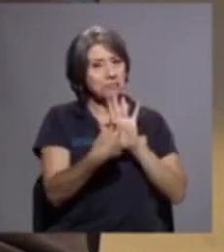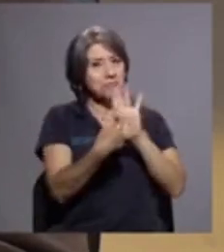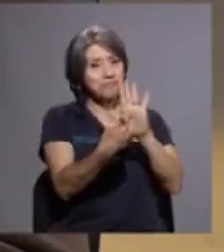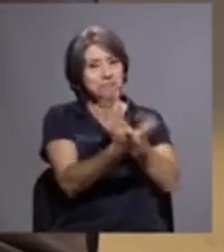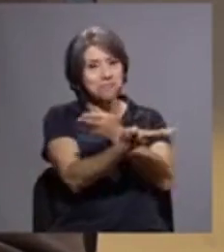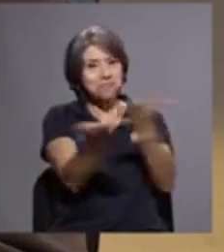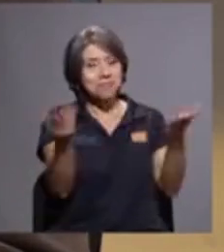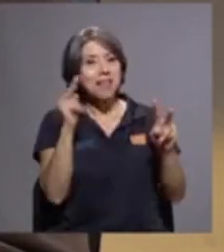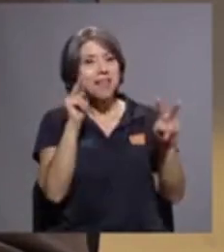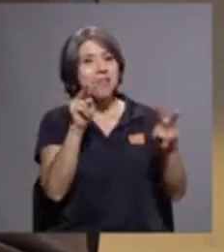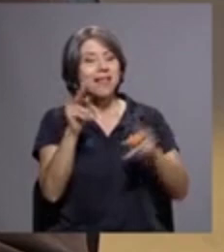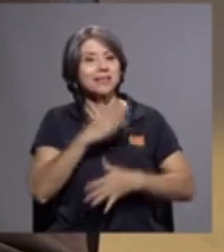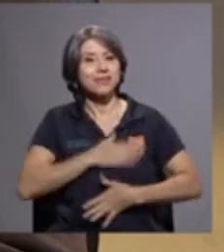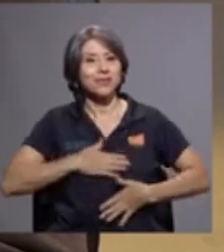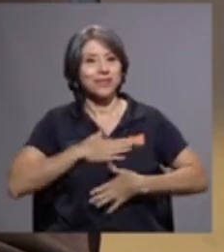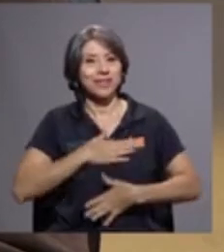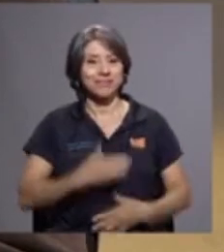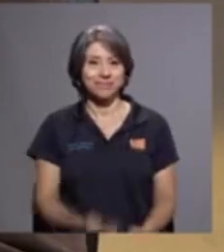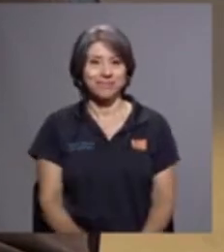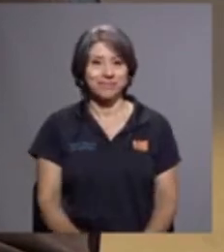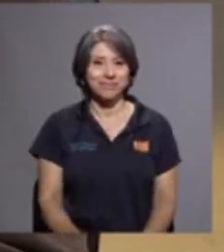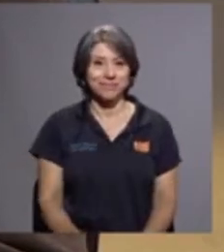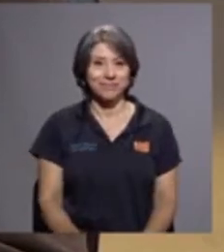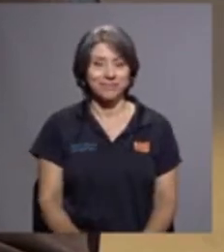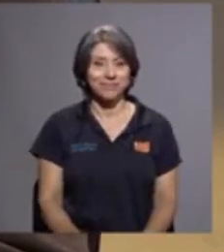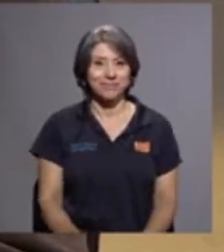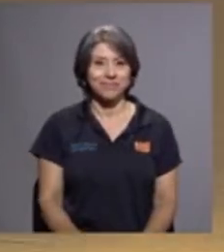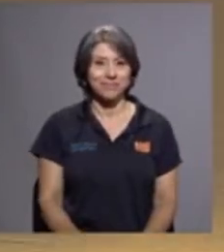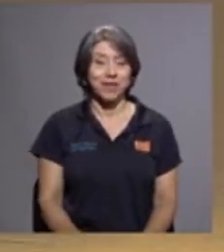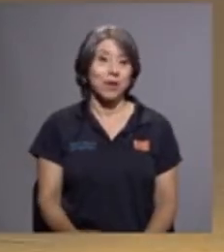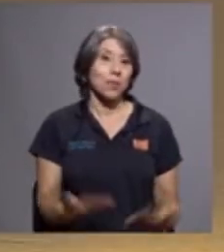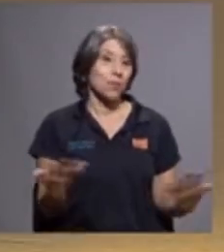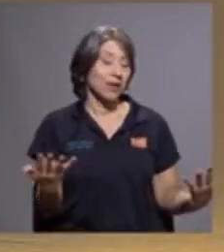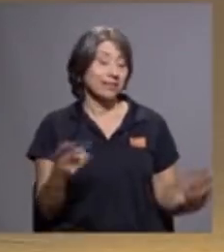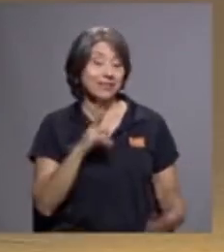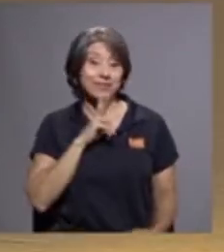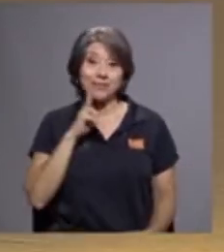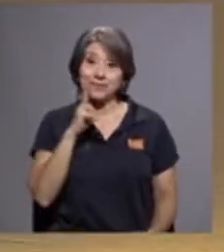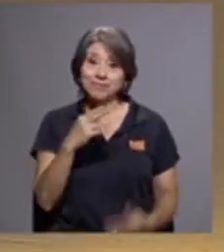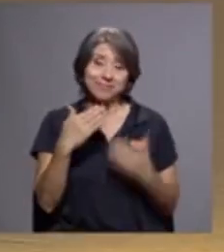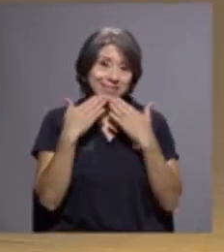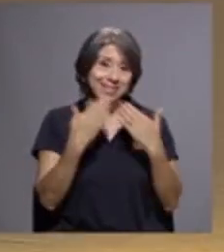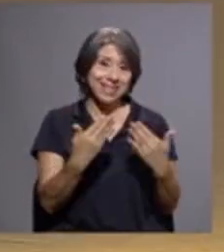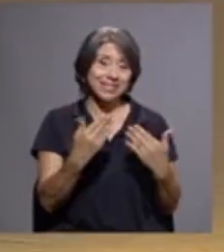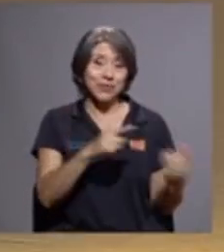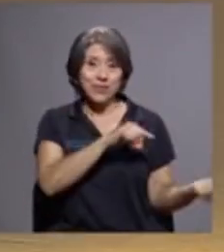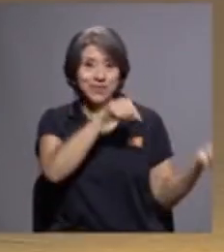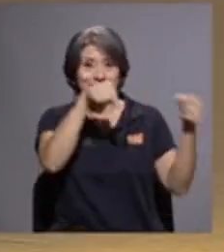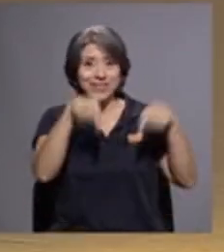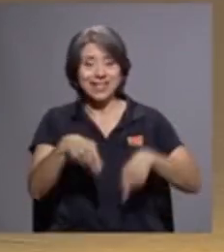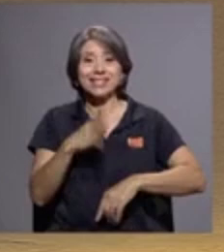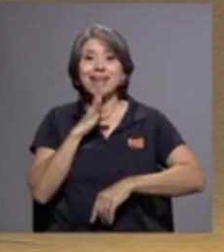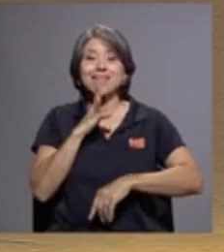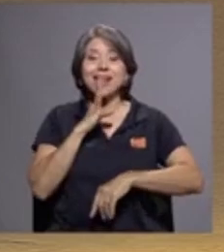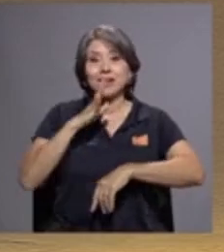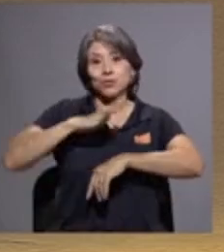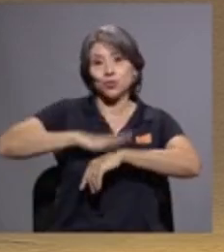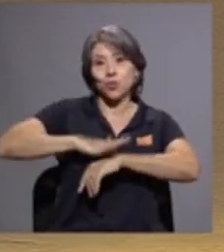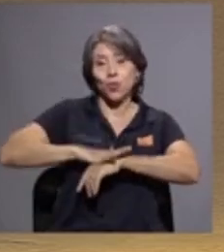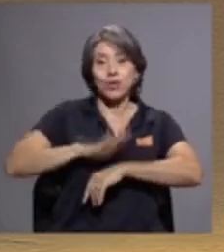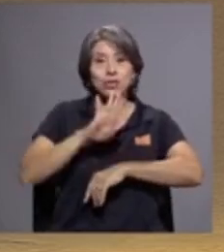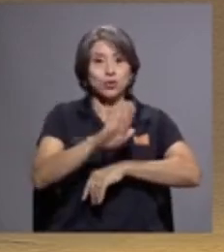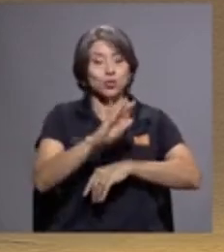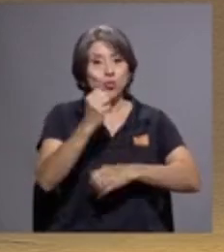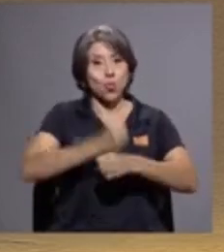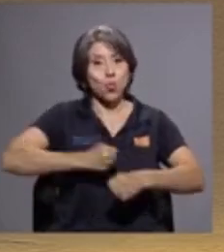disfrute pues don Fabio verdaderamente muy agradecido de que viniese a hablarnos un poquito de su